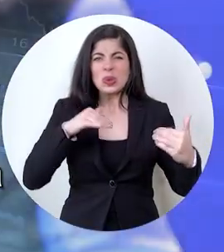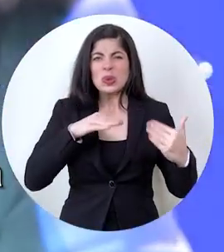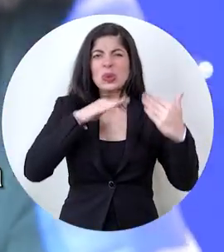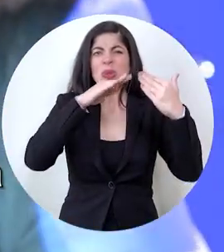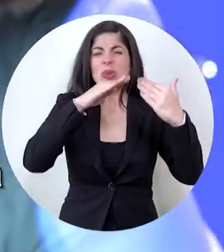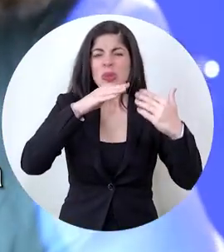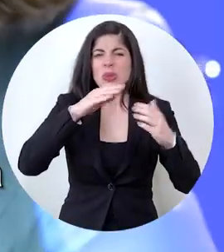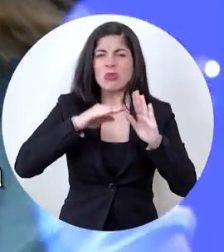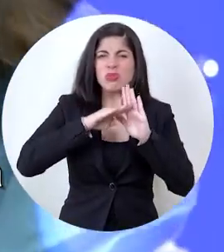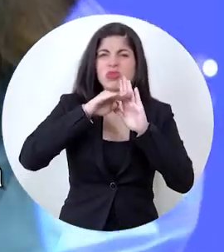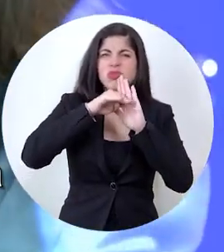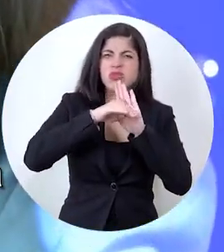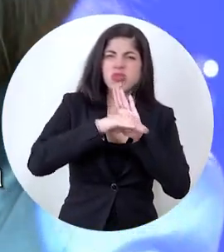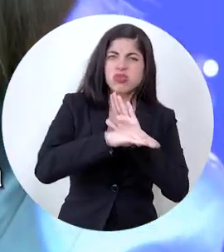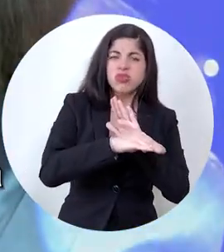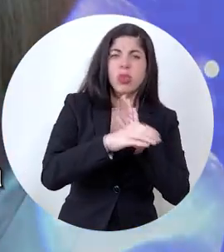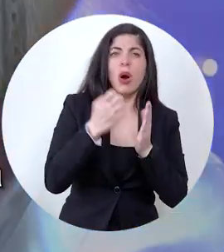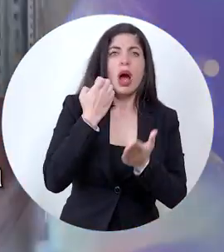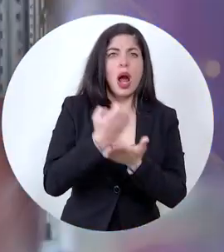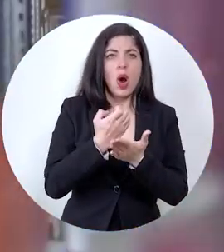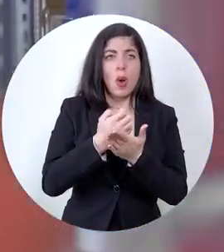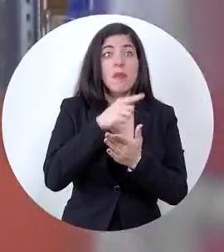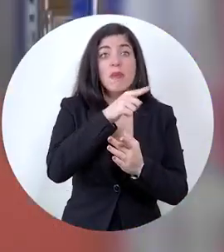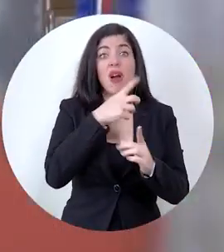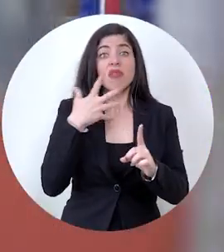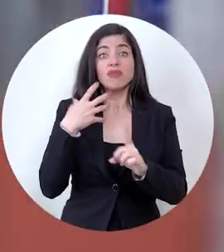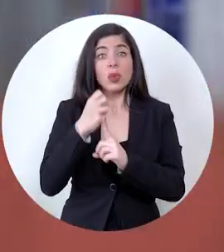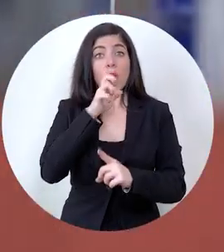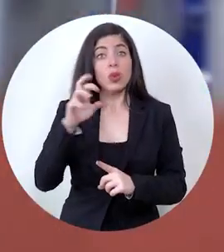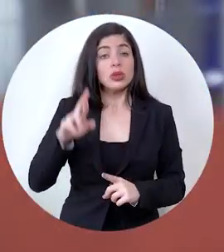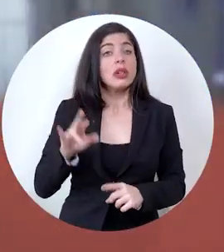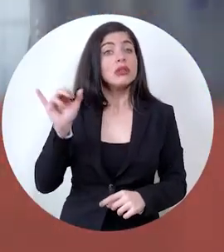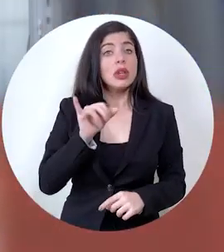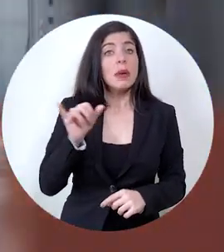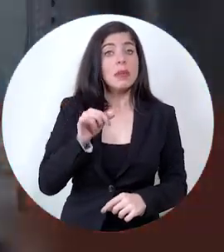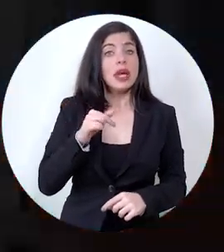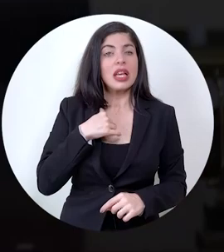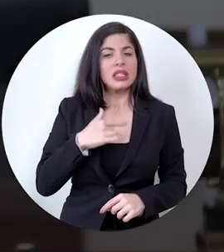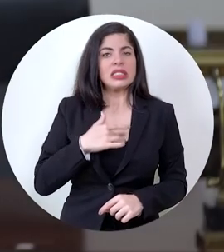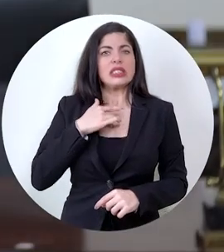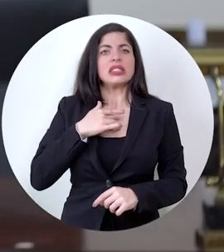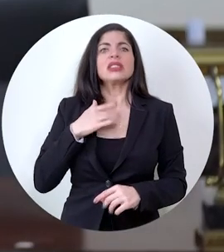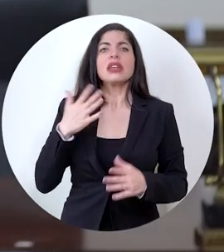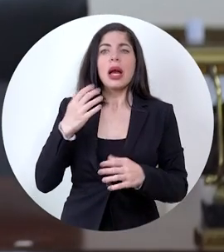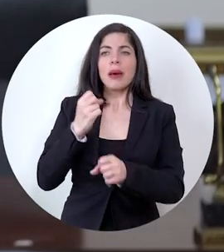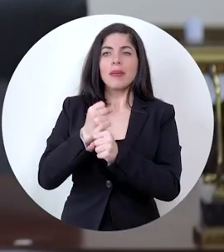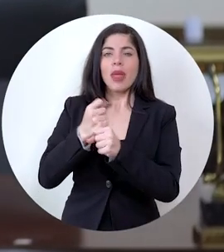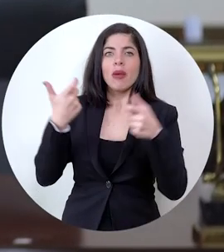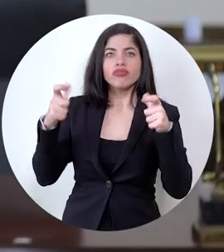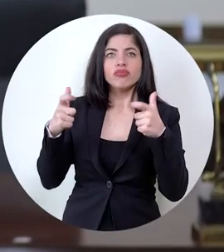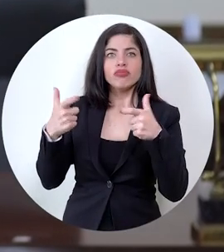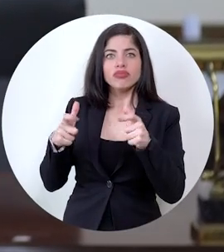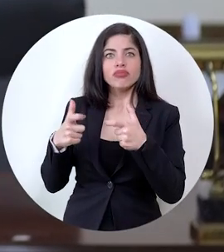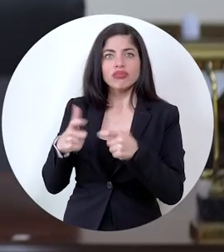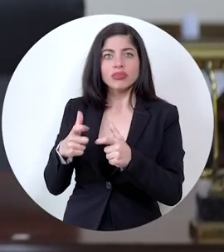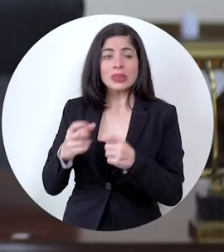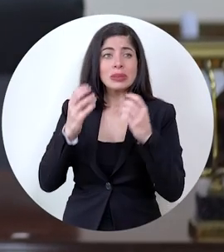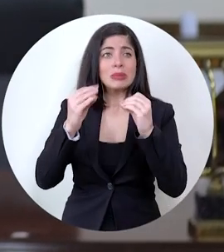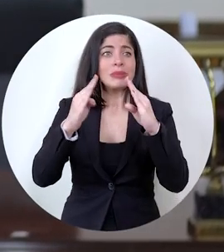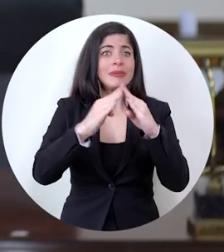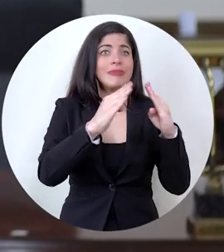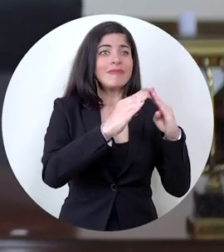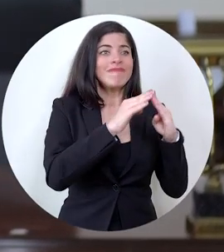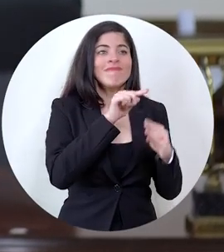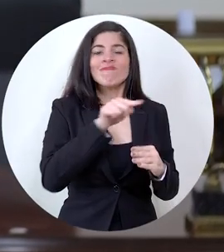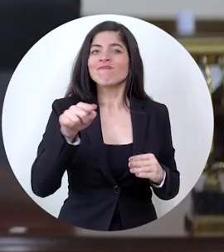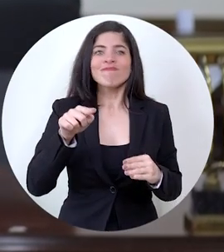enfrentando una recesión económica y esto afecta a Costa Rica. Lo sentimos en la reducción del empleo y